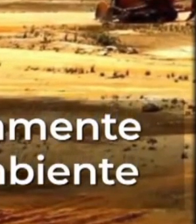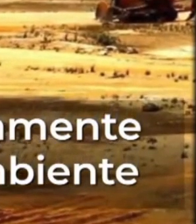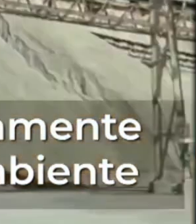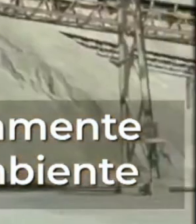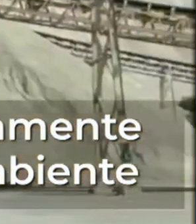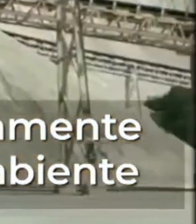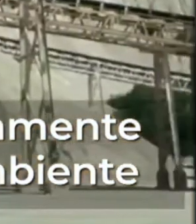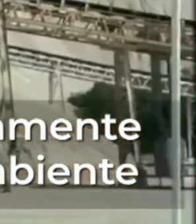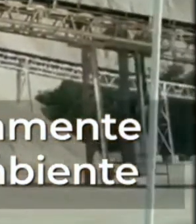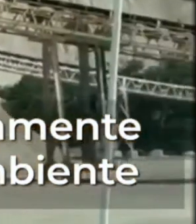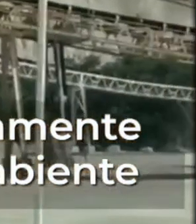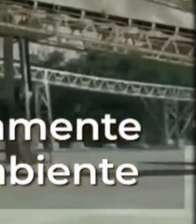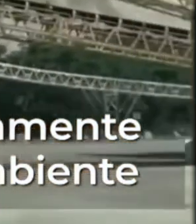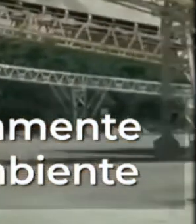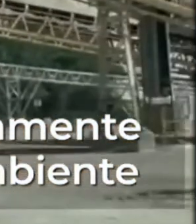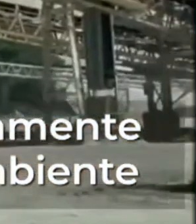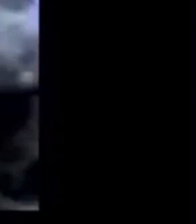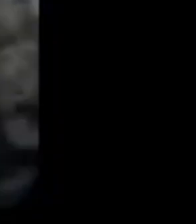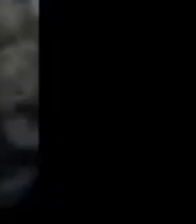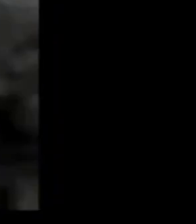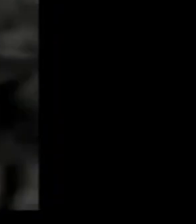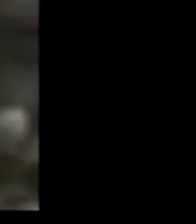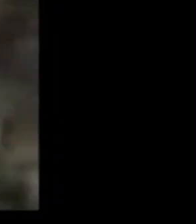contrarias a la vocación turística de la zona